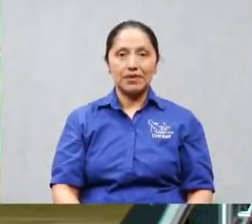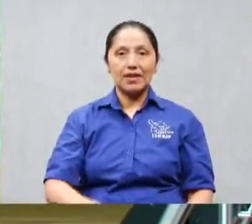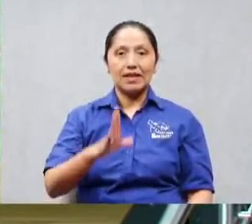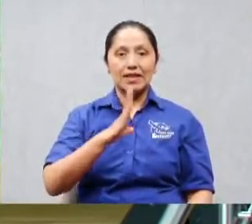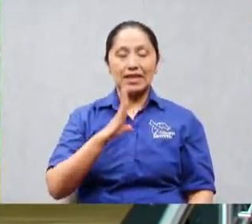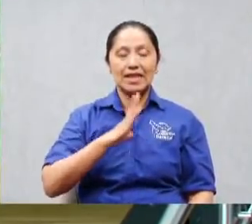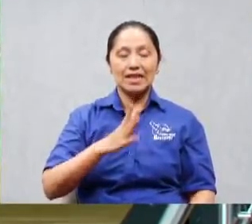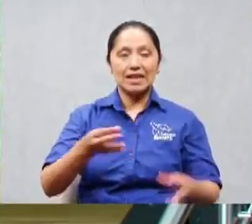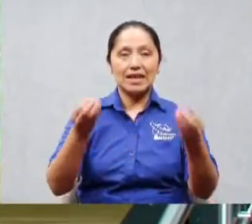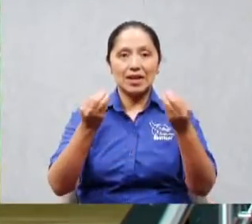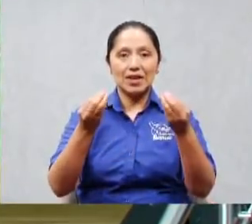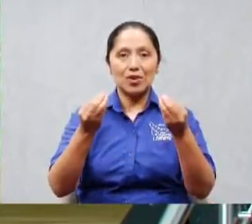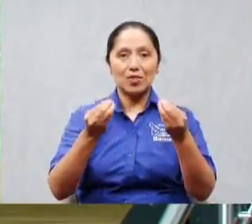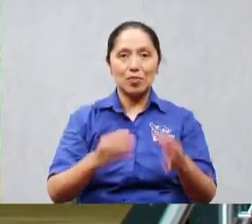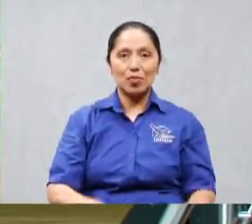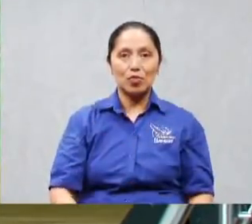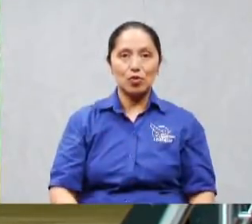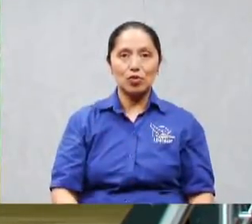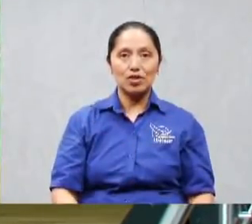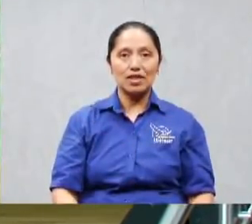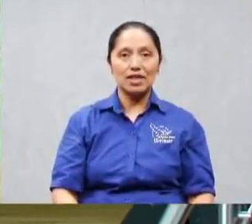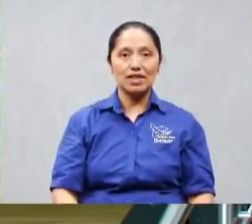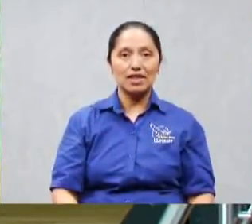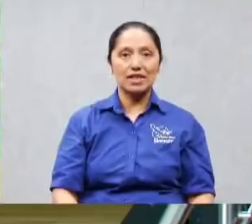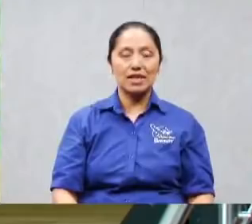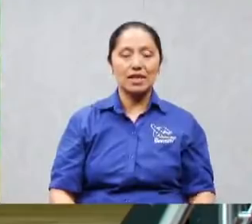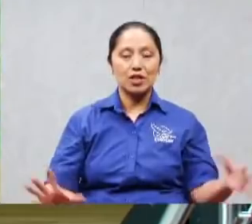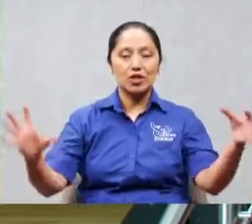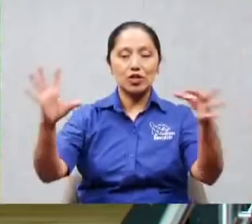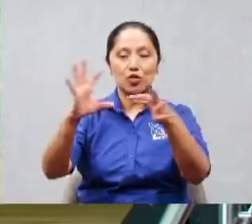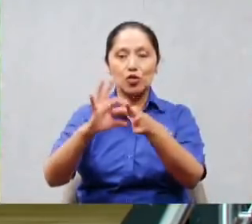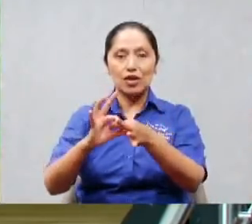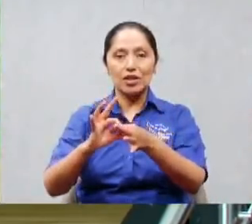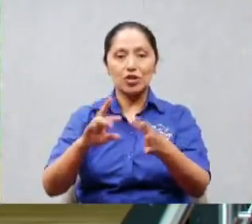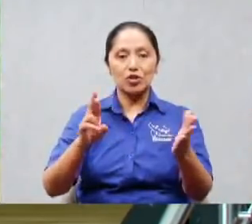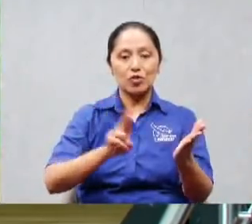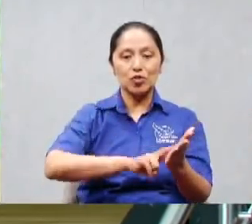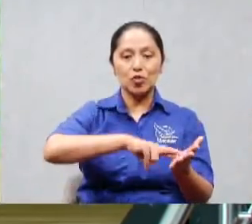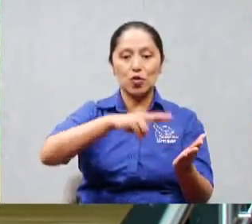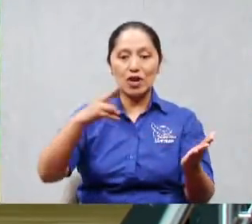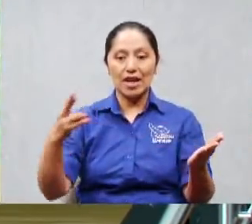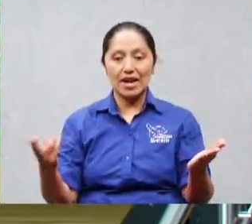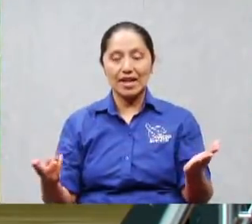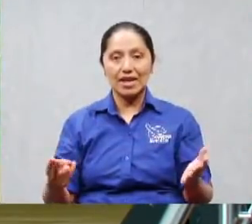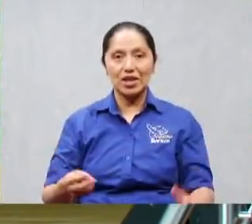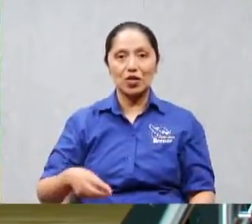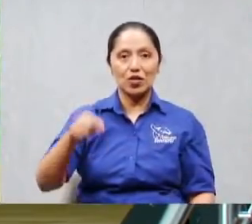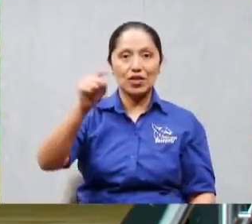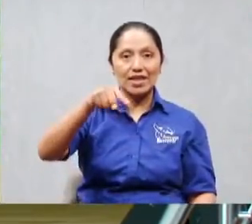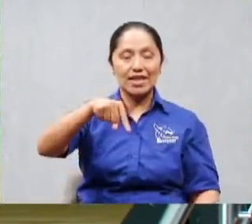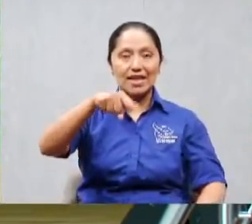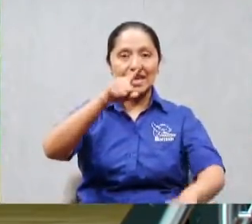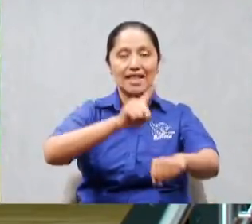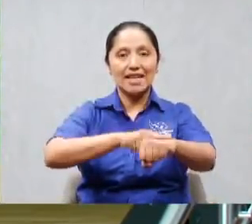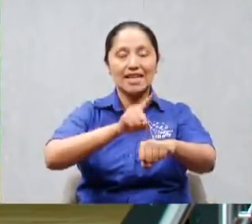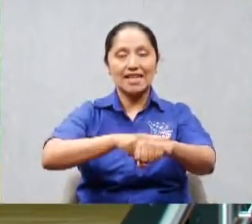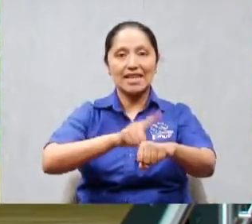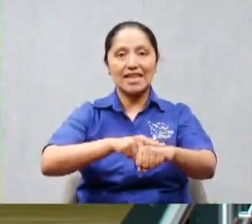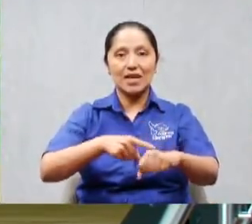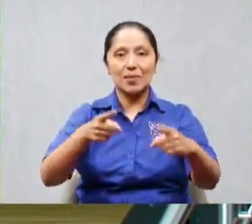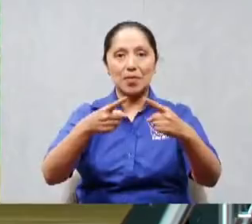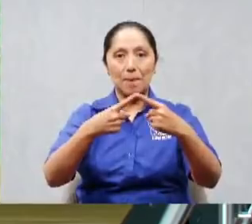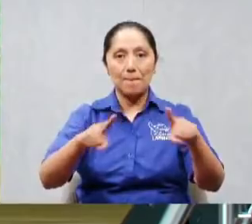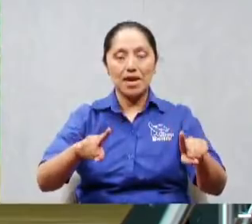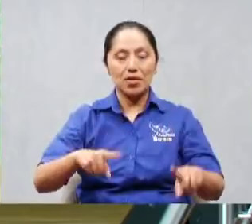con toda la religión de ese momento pero se rindió ante la necesidad se derrumbó el